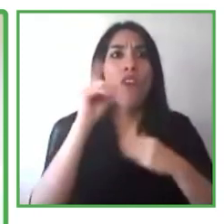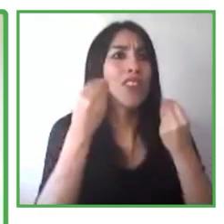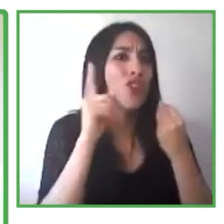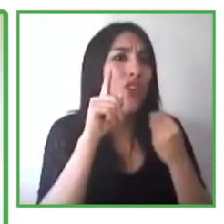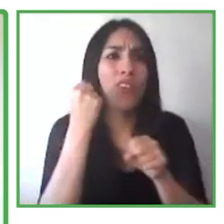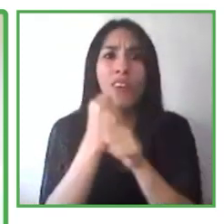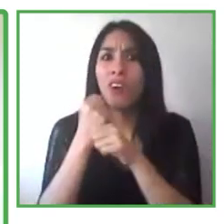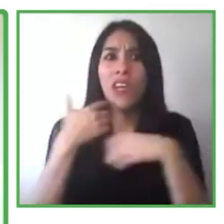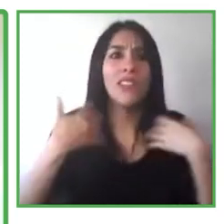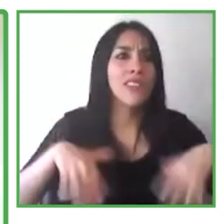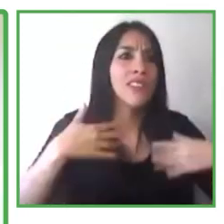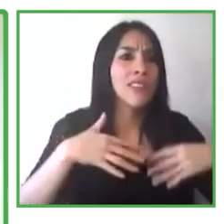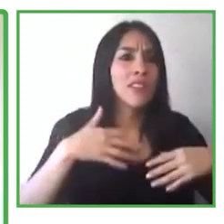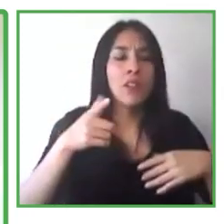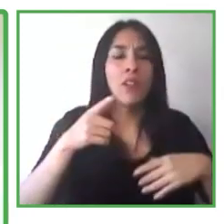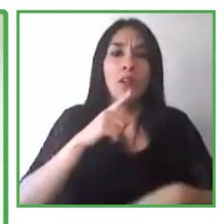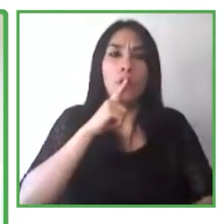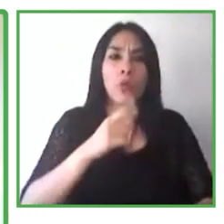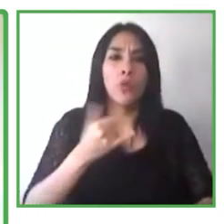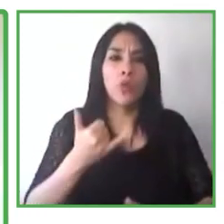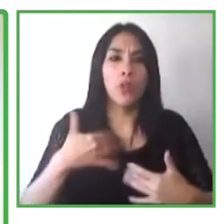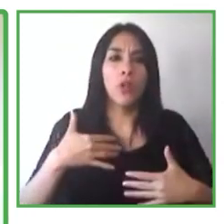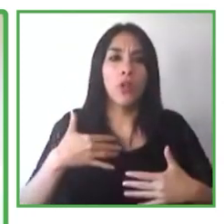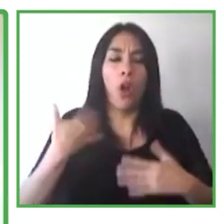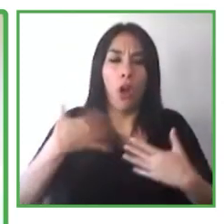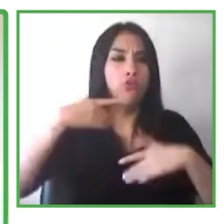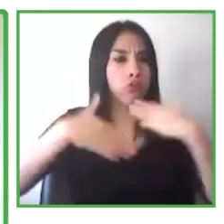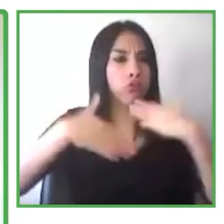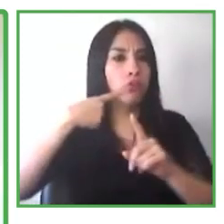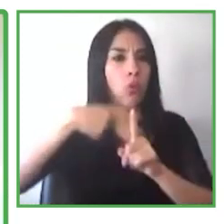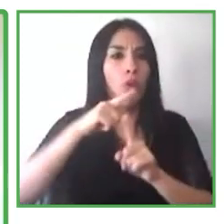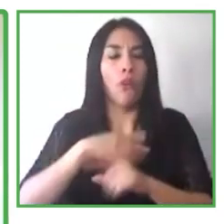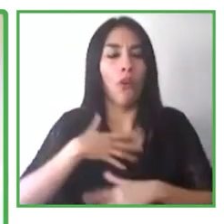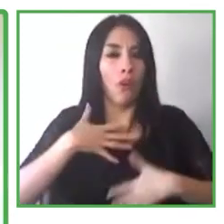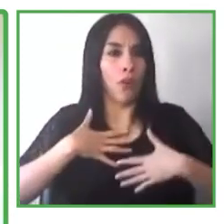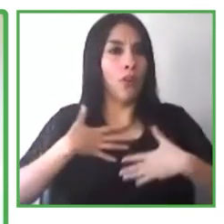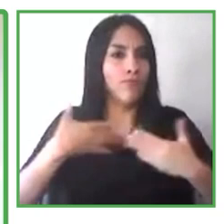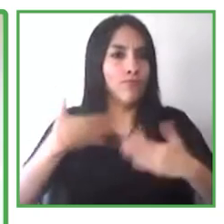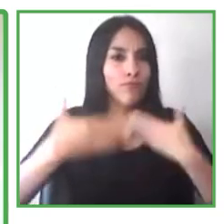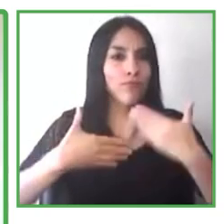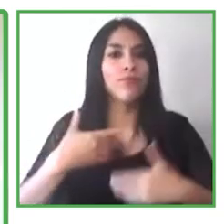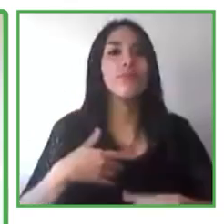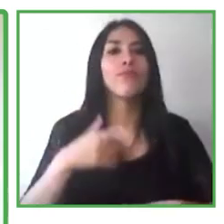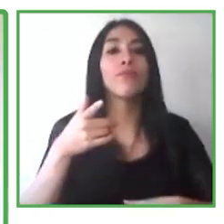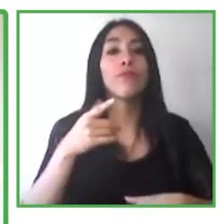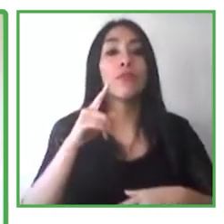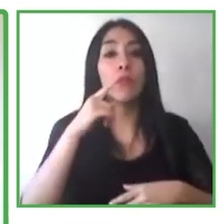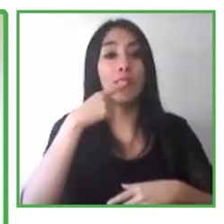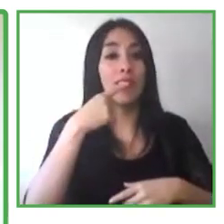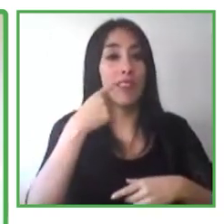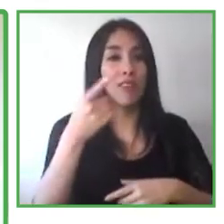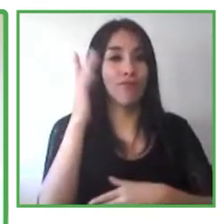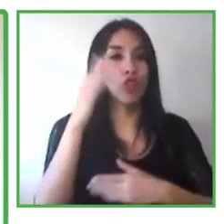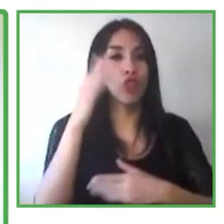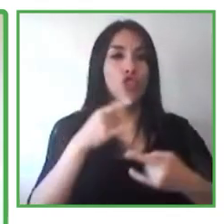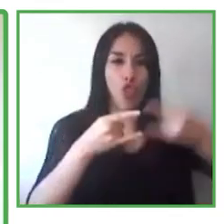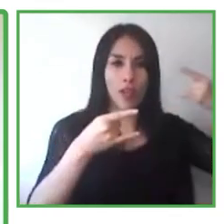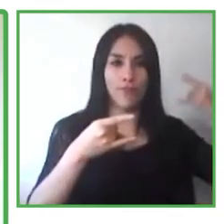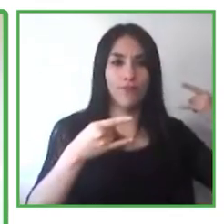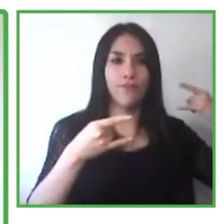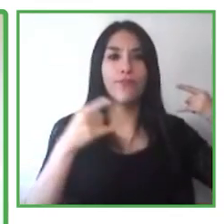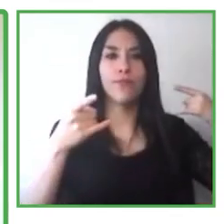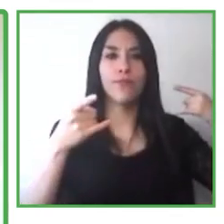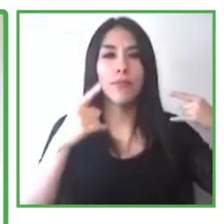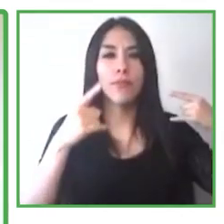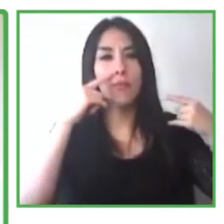Quiero decirle, contarte una historia, Pat, de mi colega, que es una ingeniera que es brillante, que utiliza